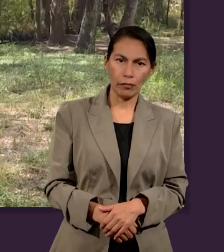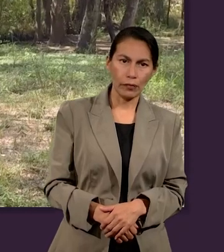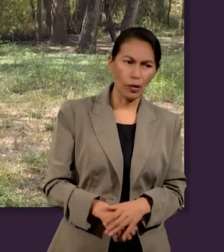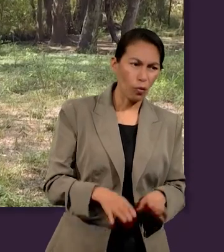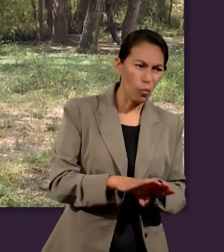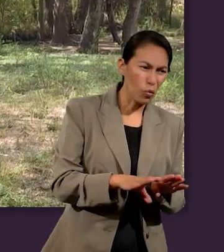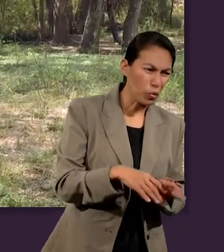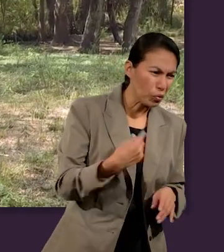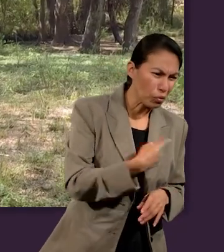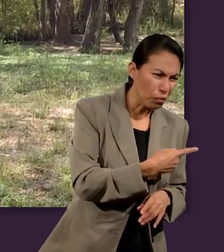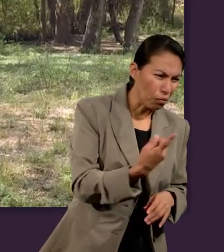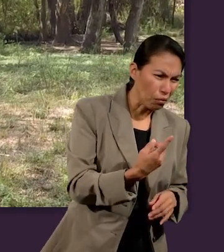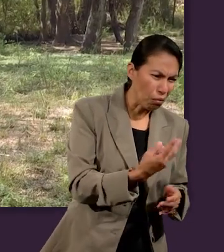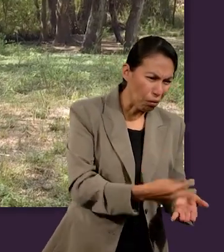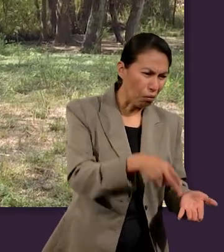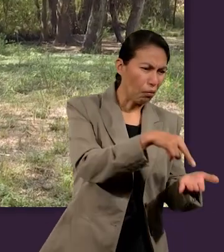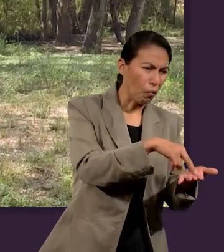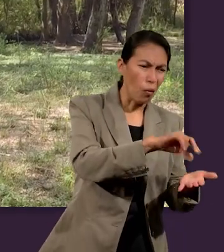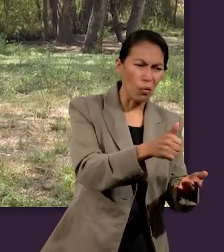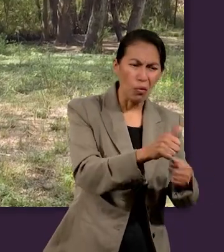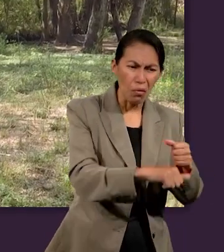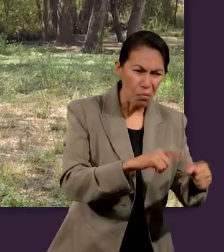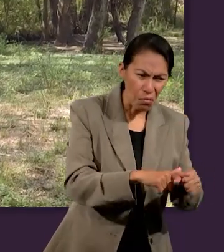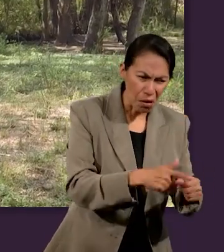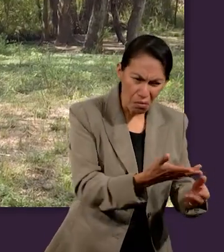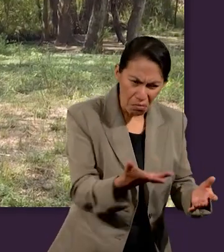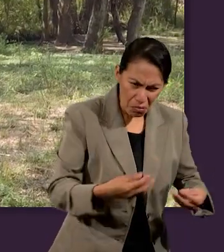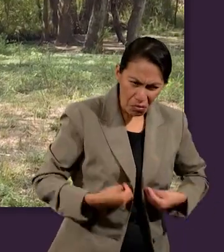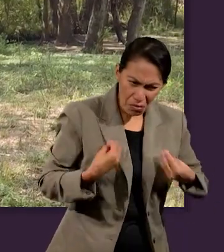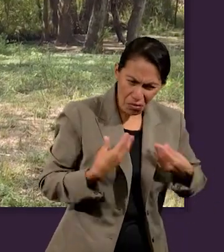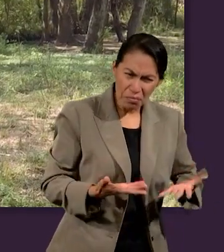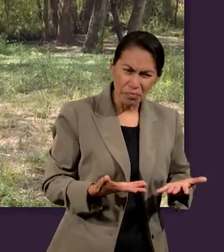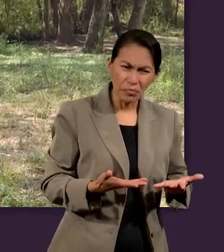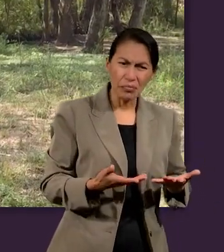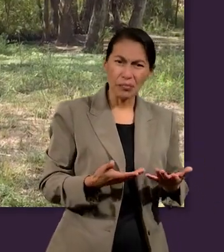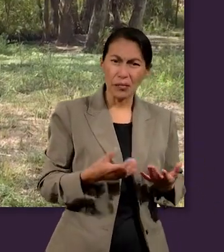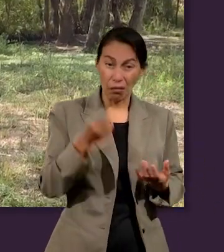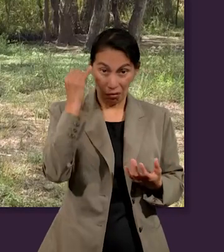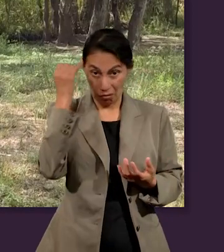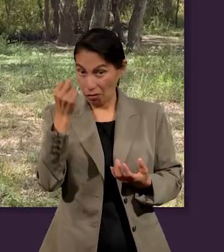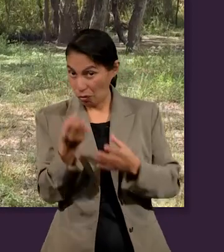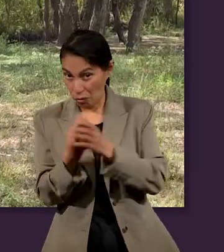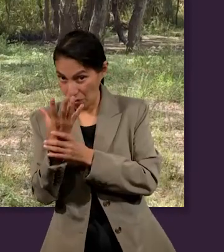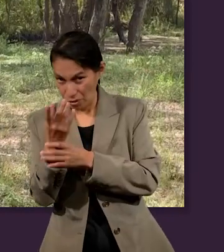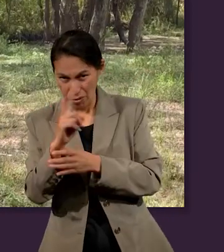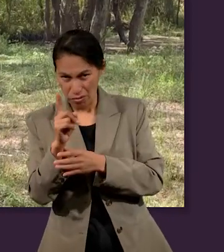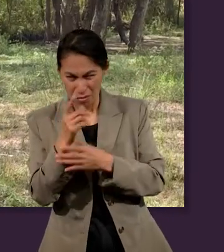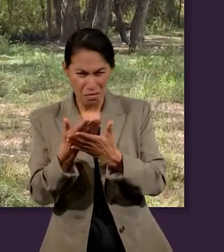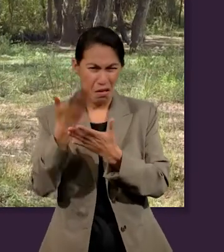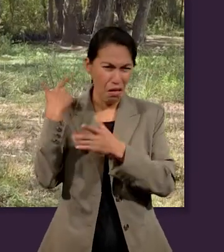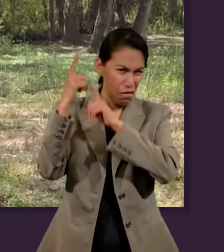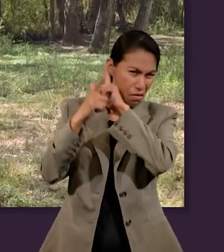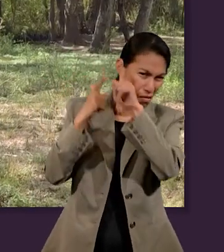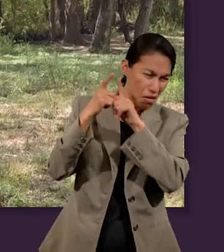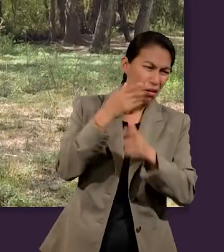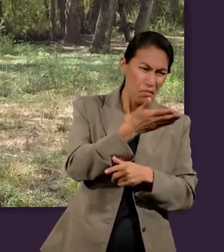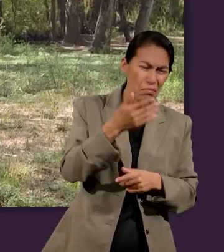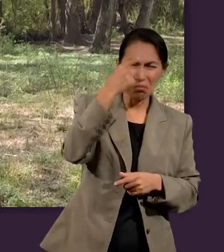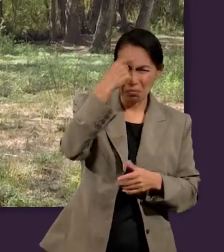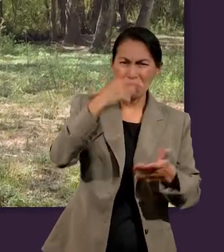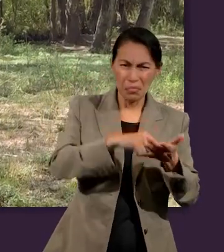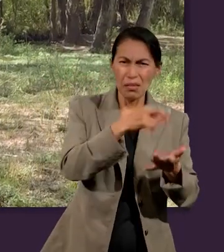La idea de la reencarnación no es nueva. De hecho, en distintas culturas ha existido a través de los siglos. En el pensamiento